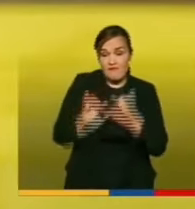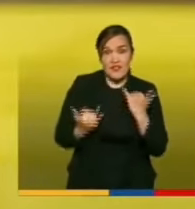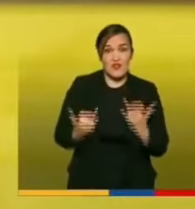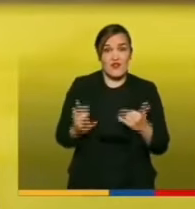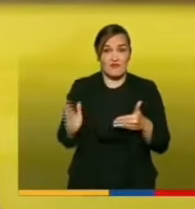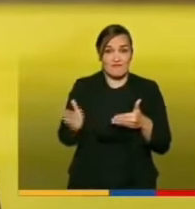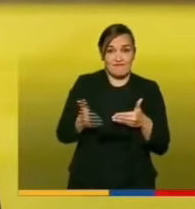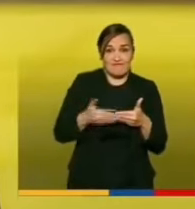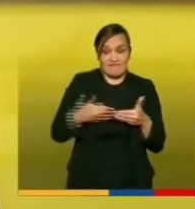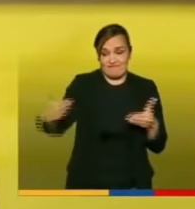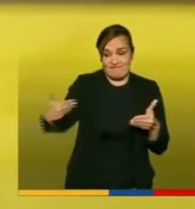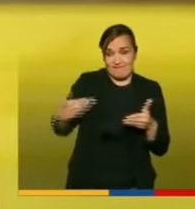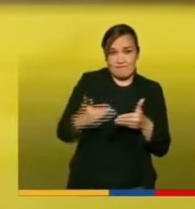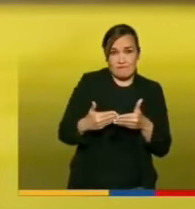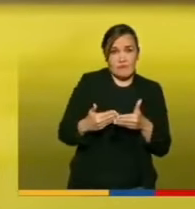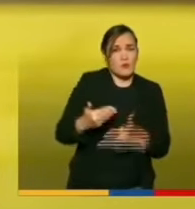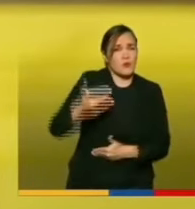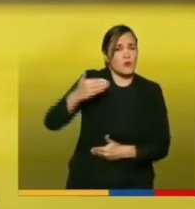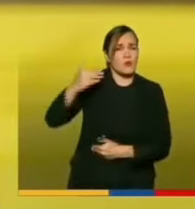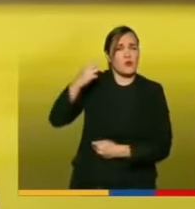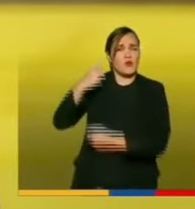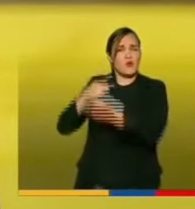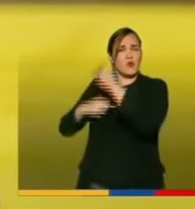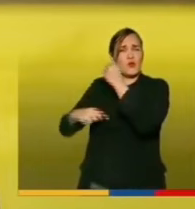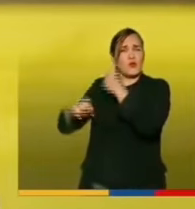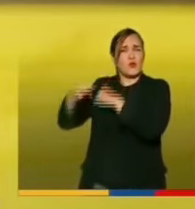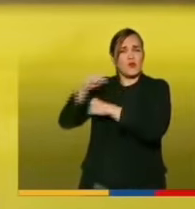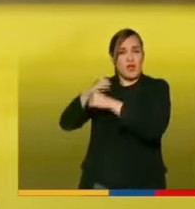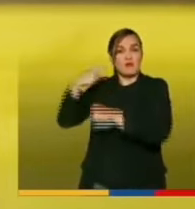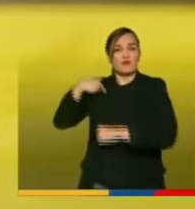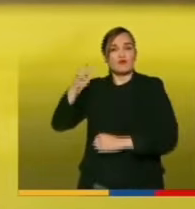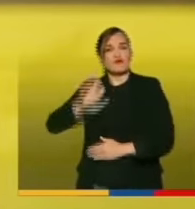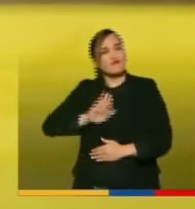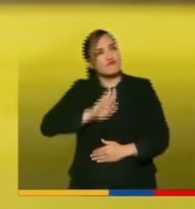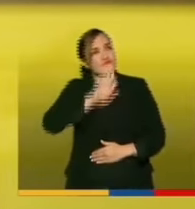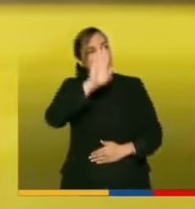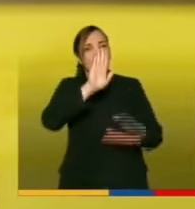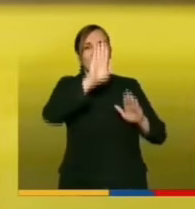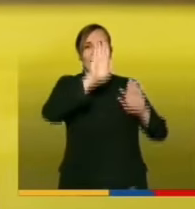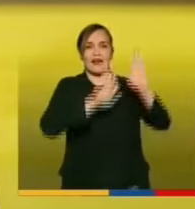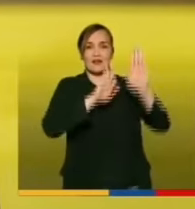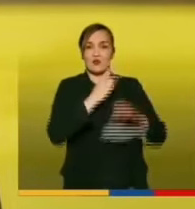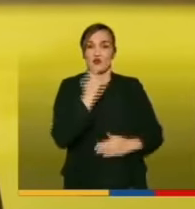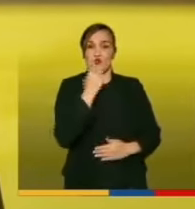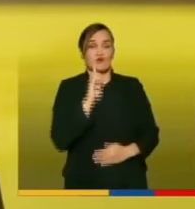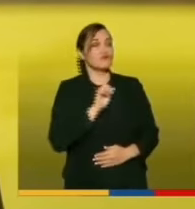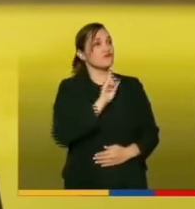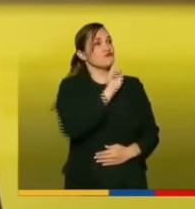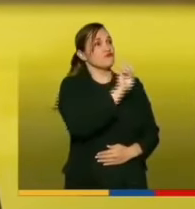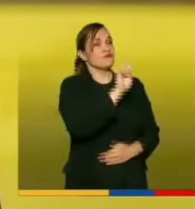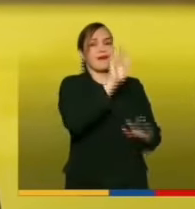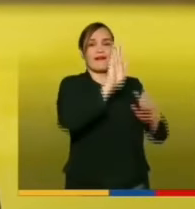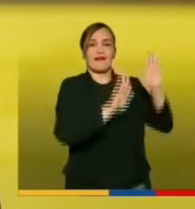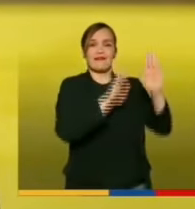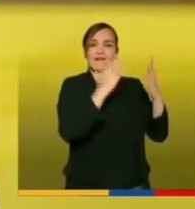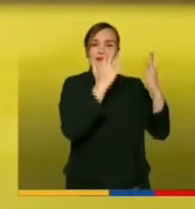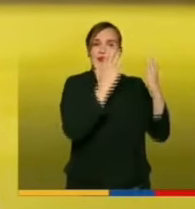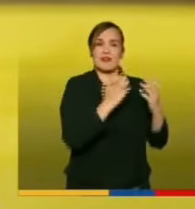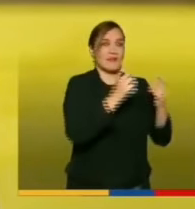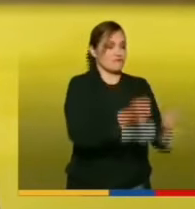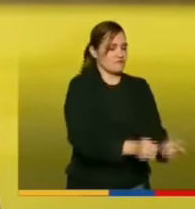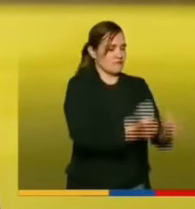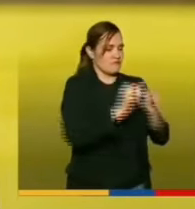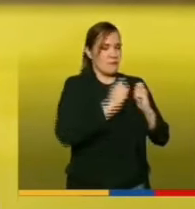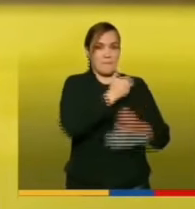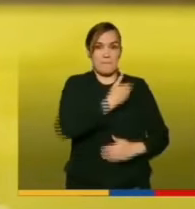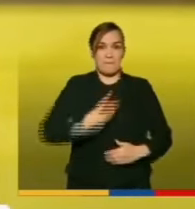año, cuando presenté mi postulación solitaria para dirigir los destinos de esta rama